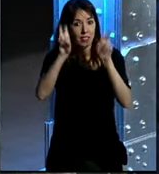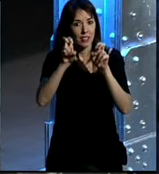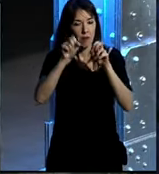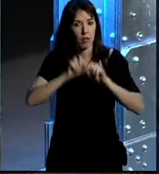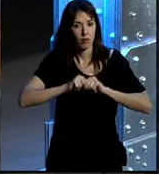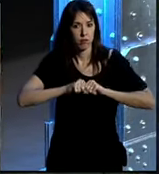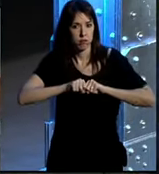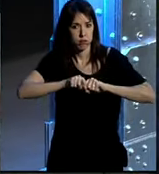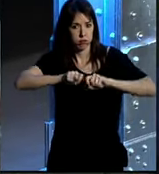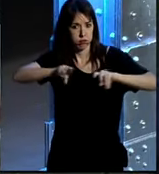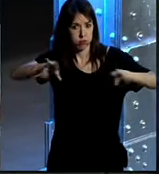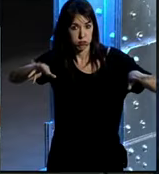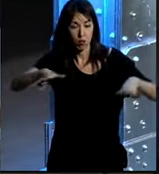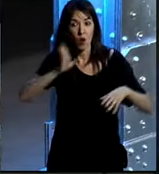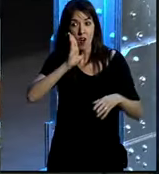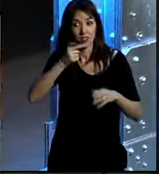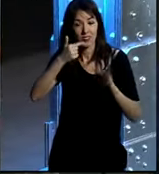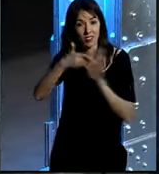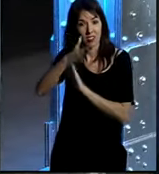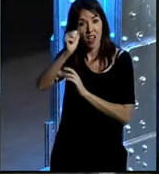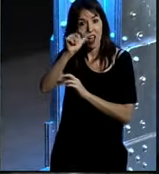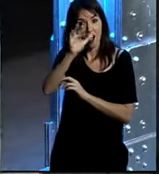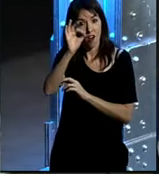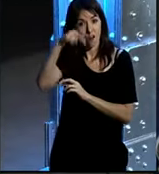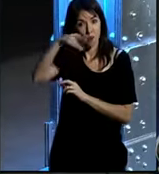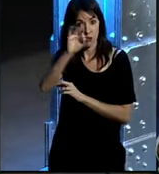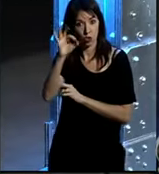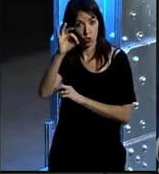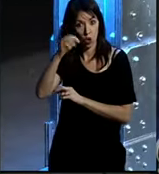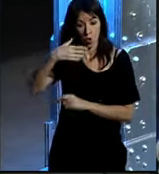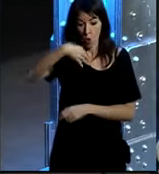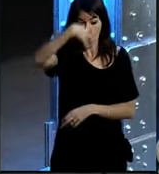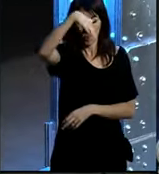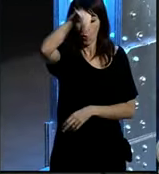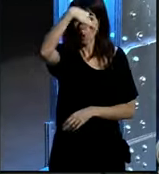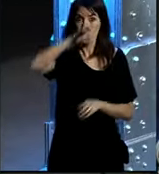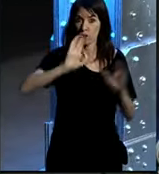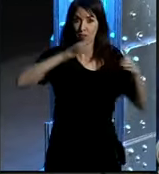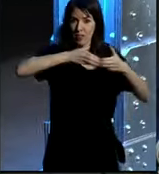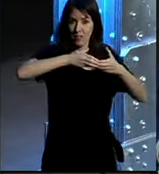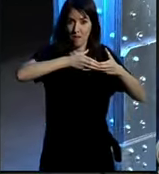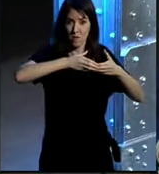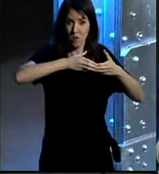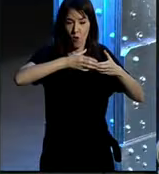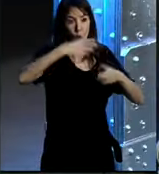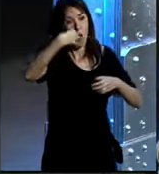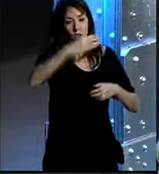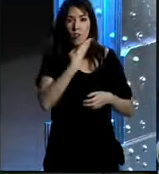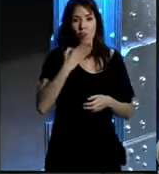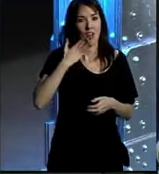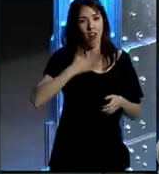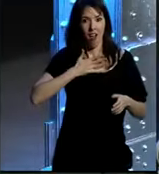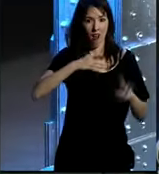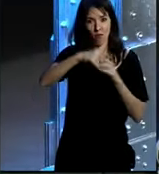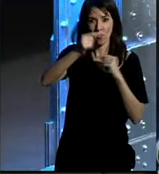expandiendo o como decía como decía Alfonso no somos el único el único equipo evidentemente o la única cara de Movistar